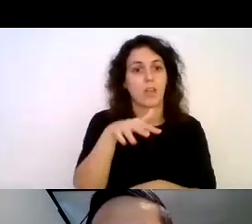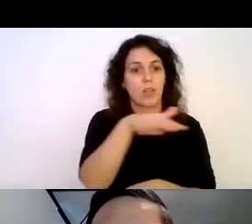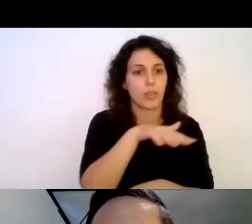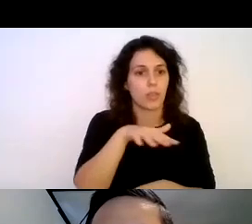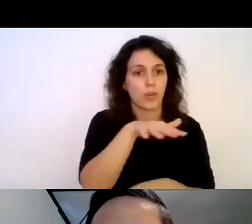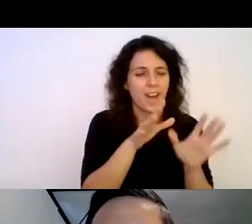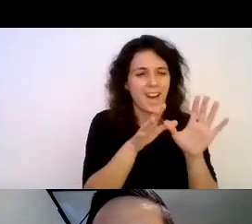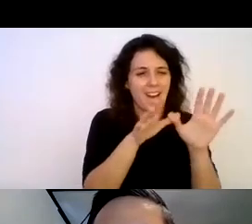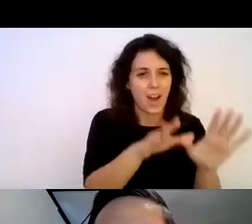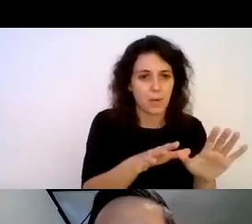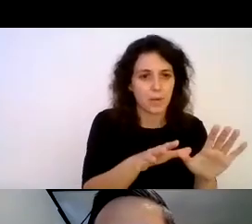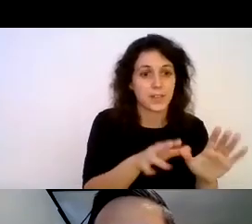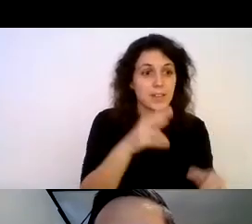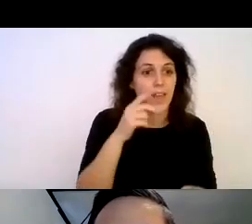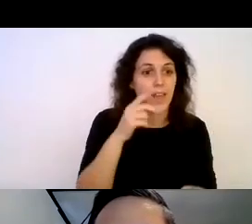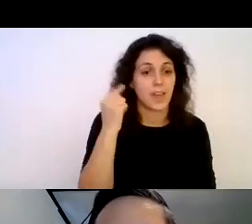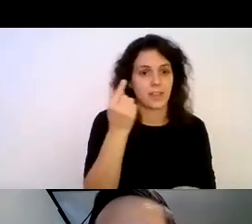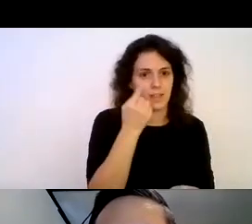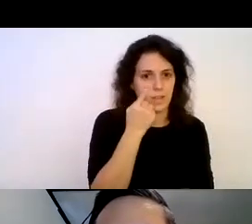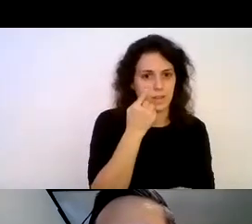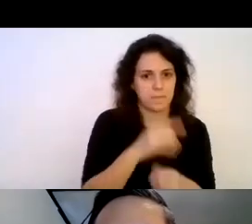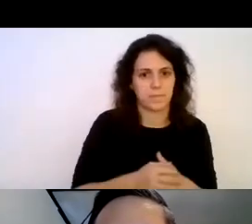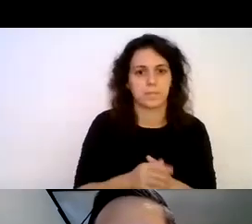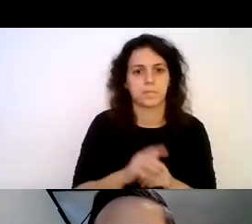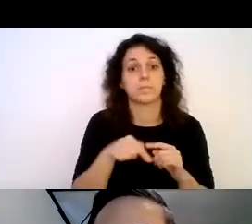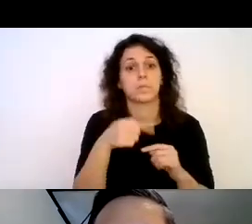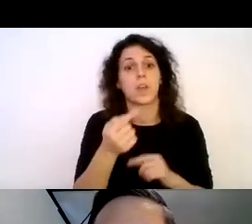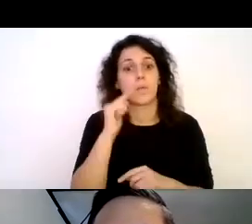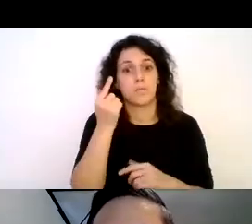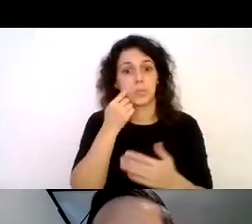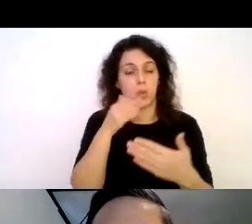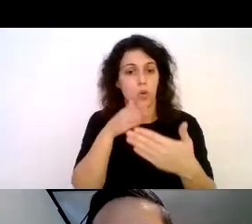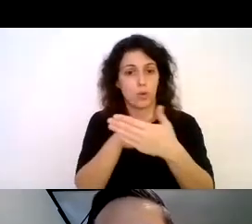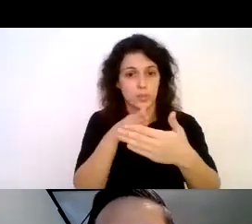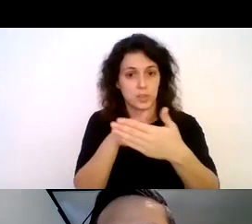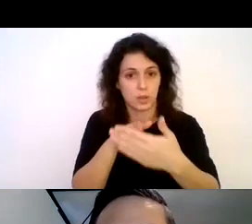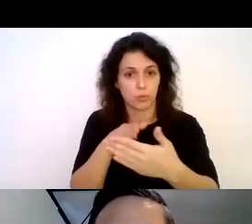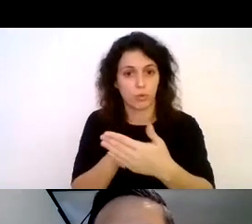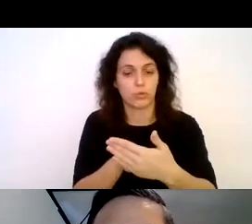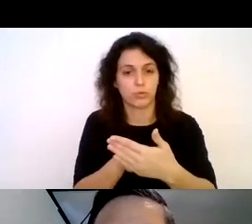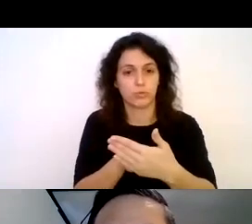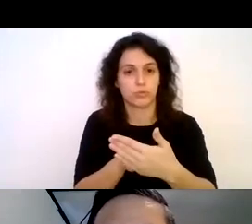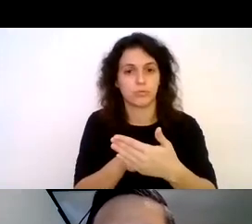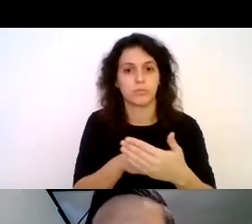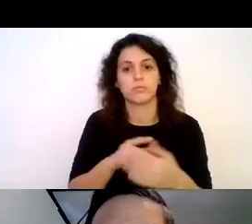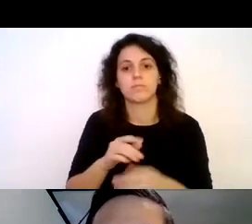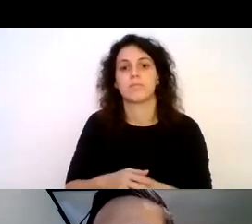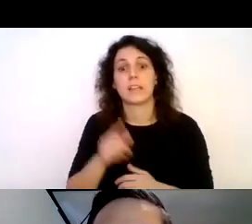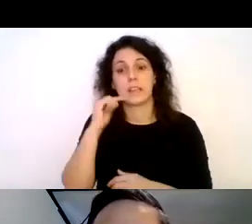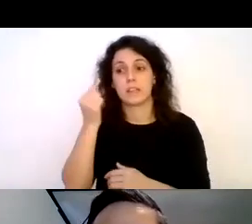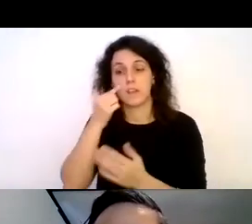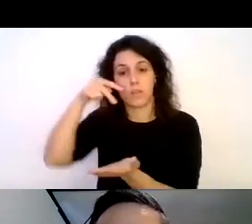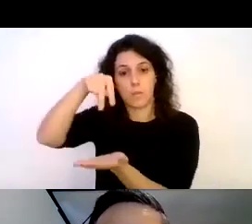concentración de aves, luego la identificación de obstáculos, siguiendo con la identificación de paradas